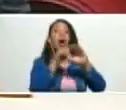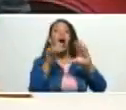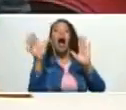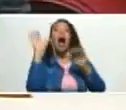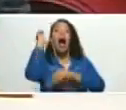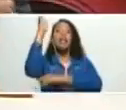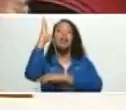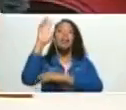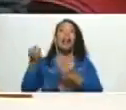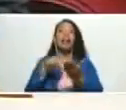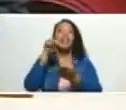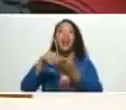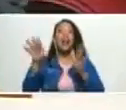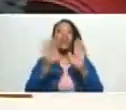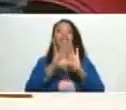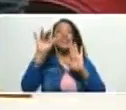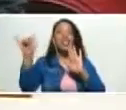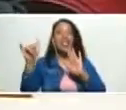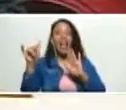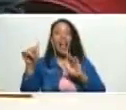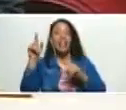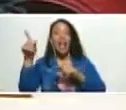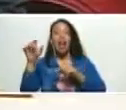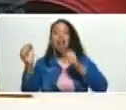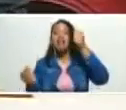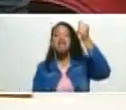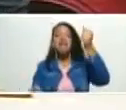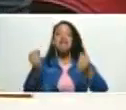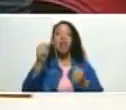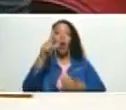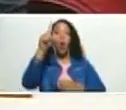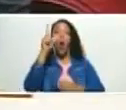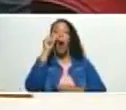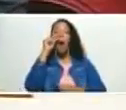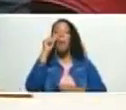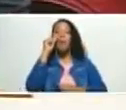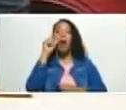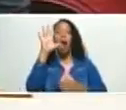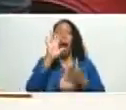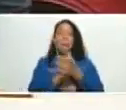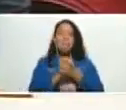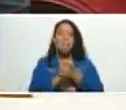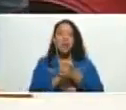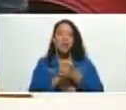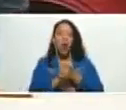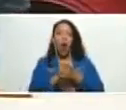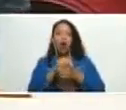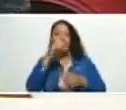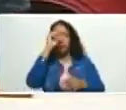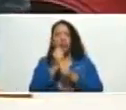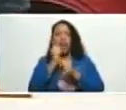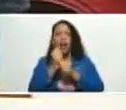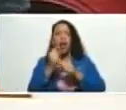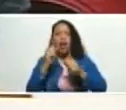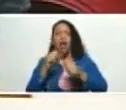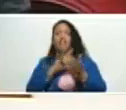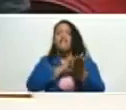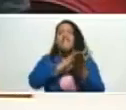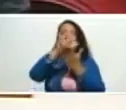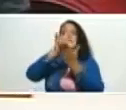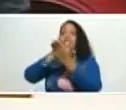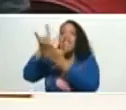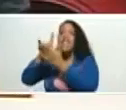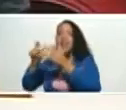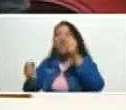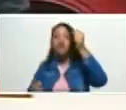y el camión se fue por todo el país un chofer un amigo un compañero y se fue por todo el país se